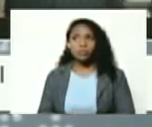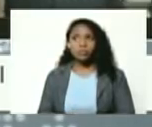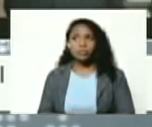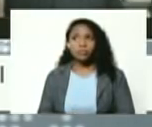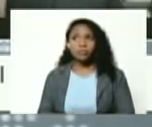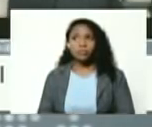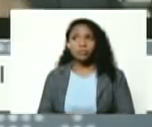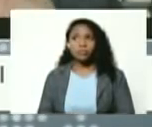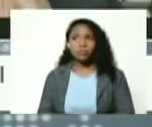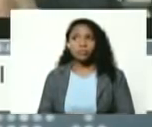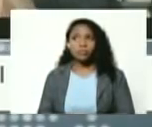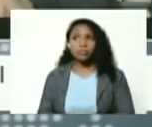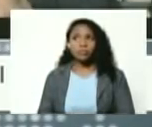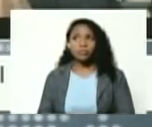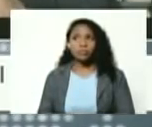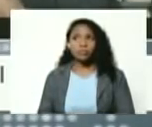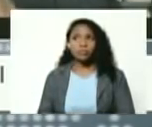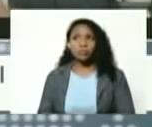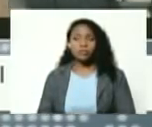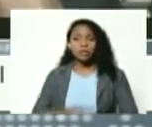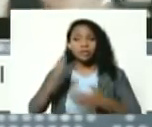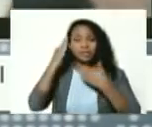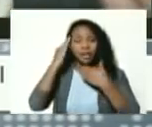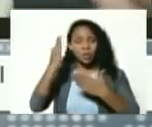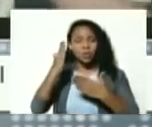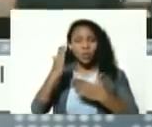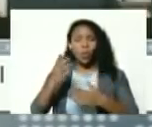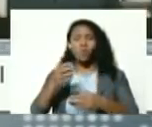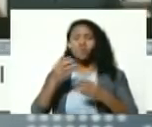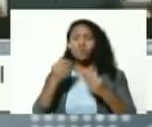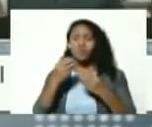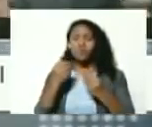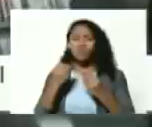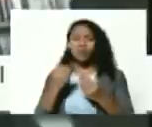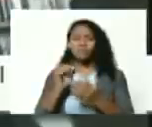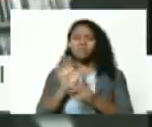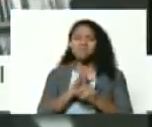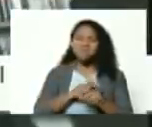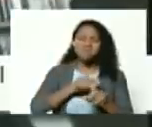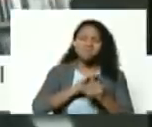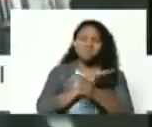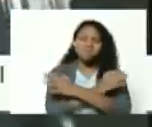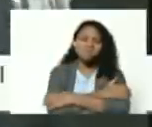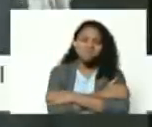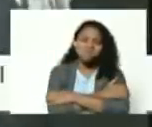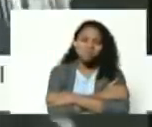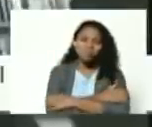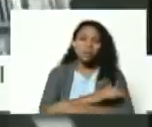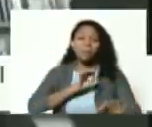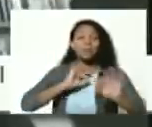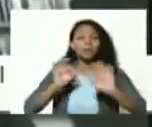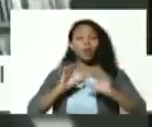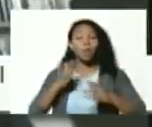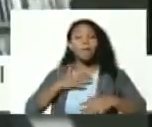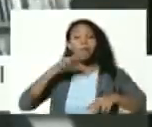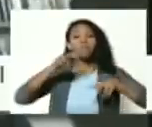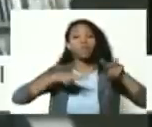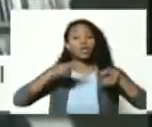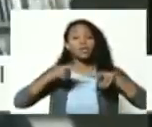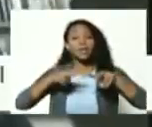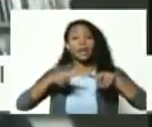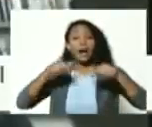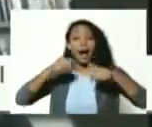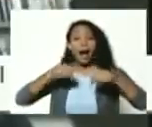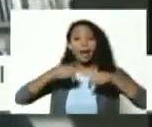un saludo muy muy fraternal mira en preparando mi ponencia para